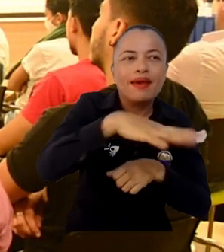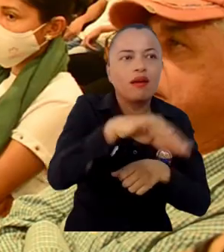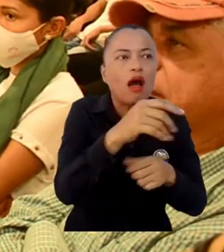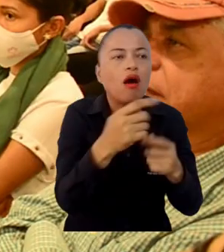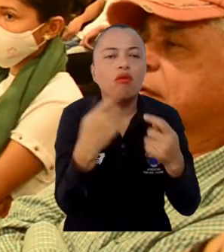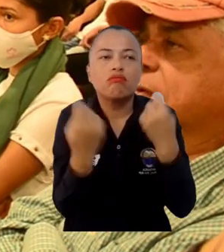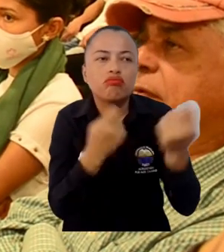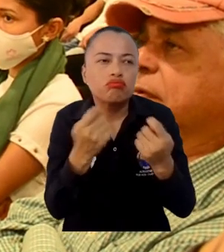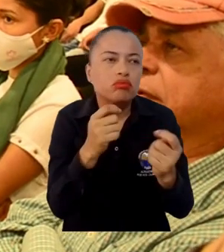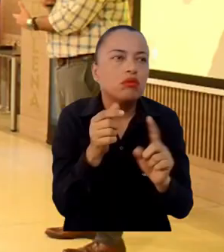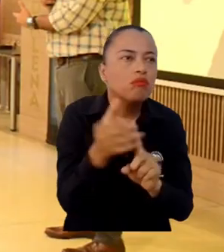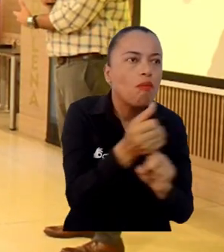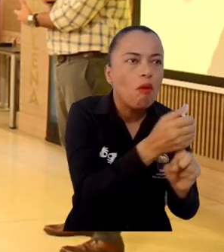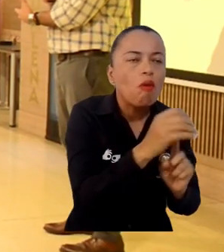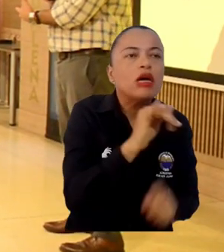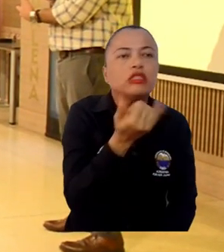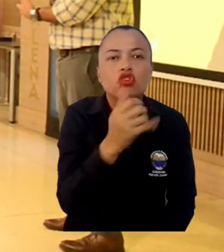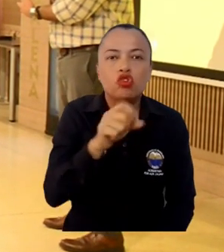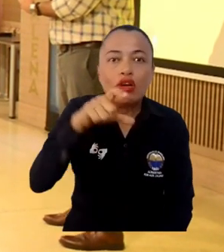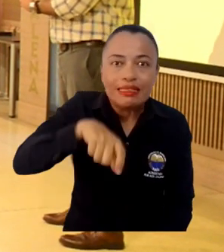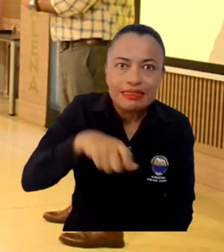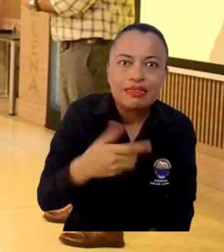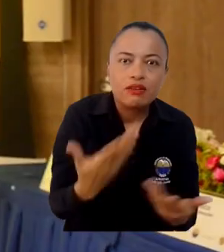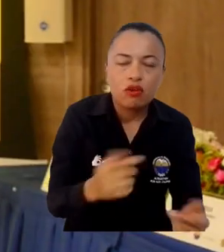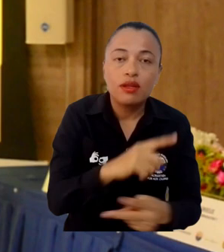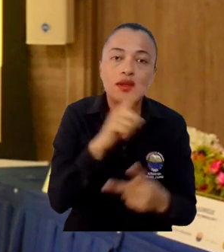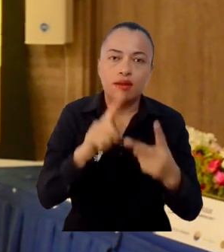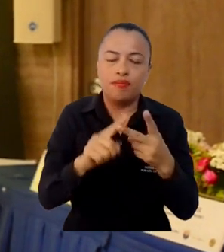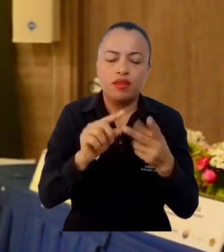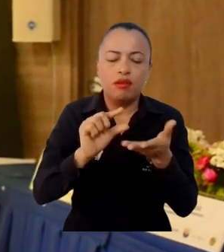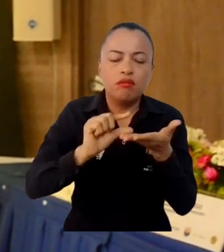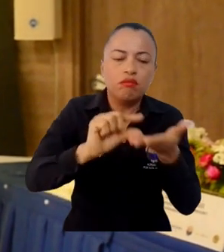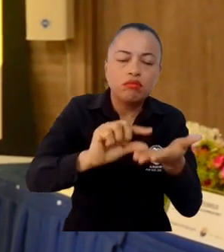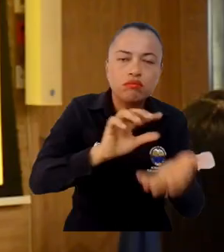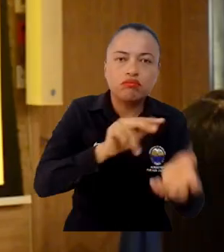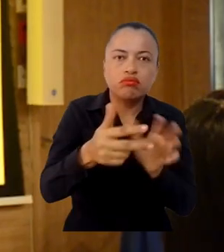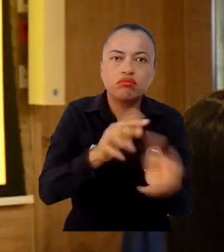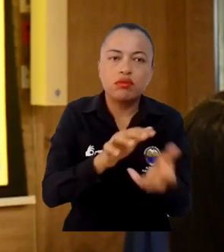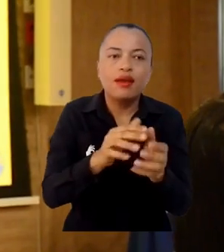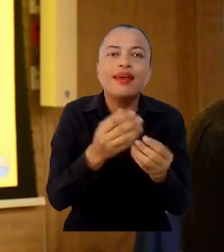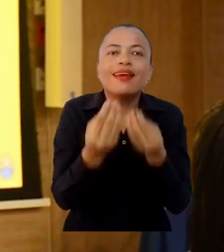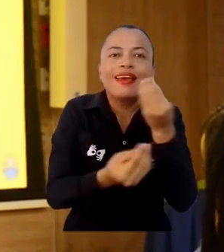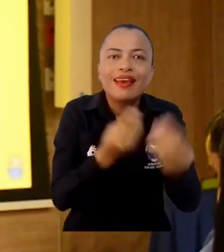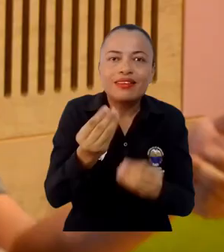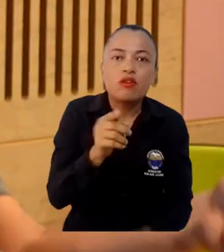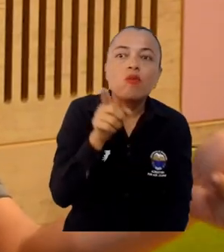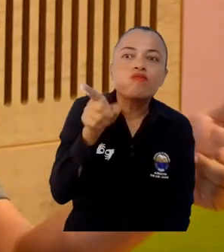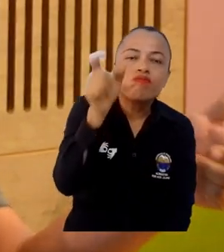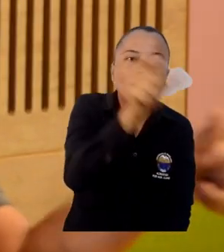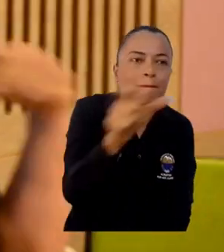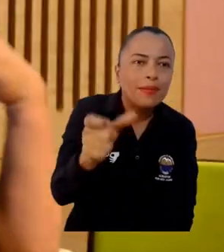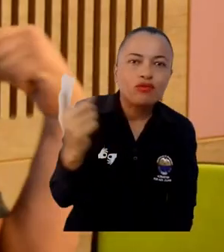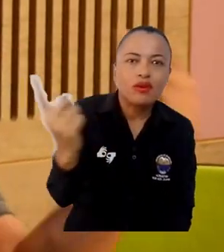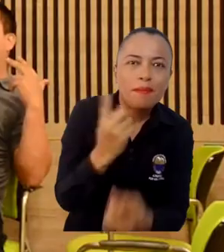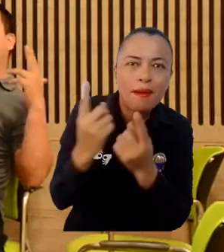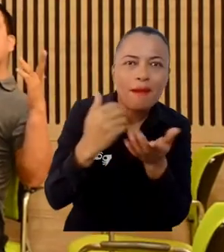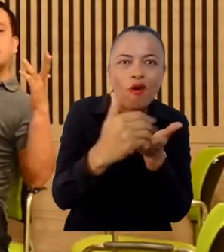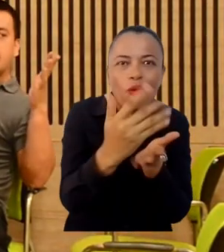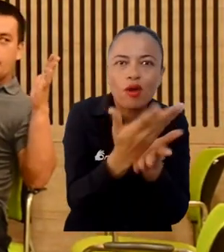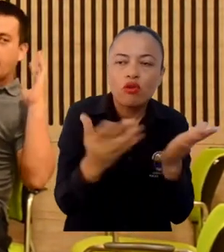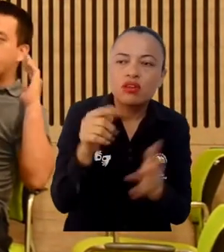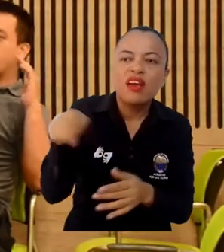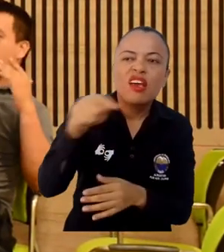experiencias en emprendimiento, y el de prototipado, en el que los beneficiarios abordaron las necesidades reales de los clientes, solución de